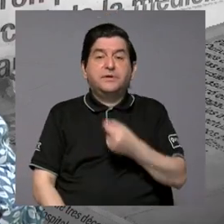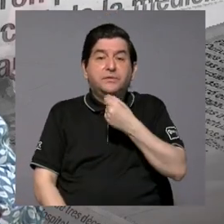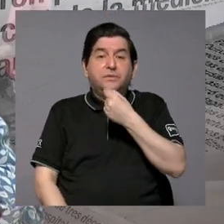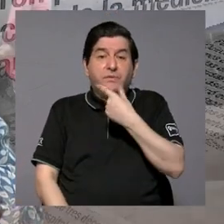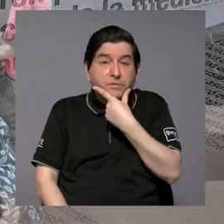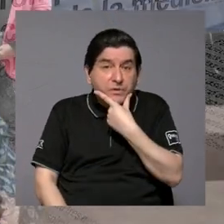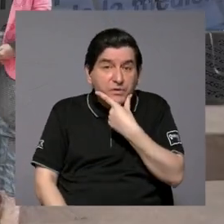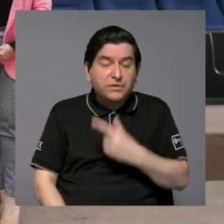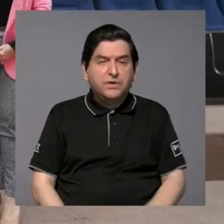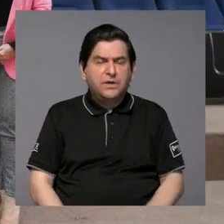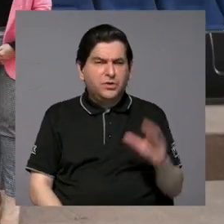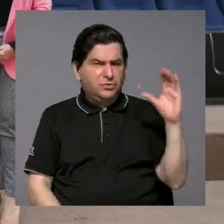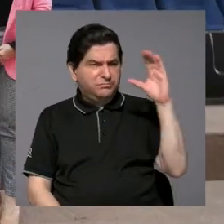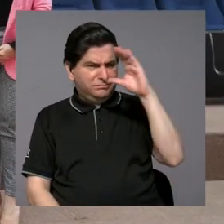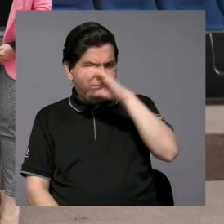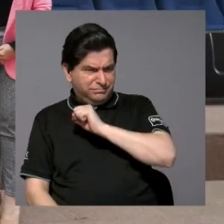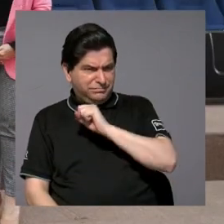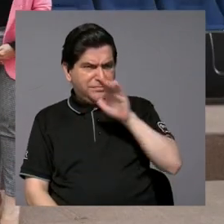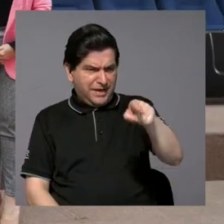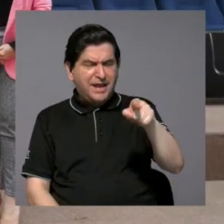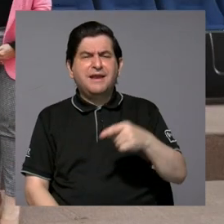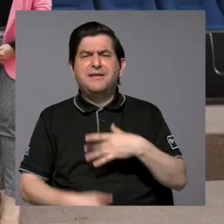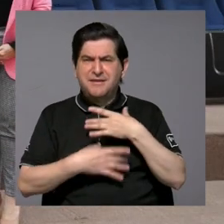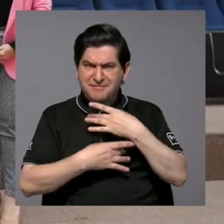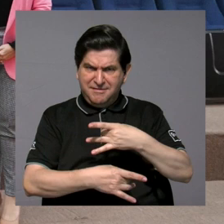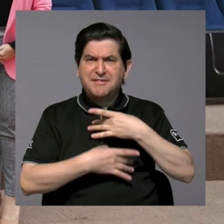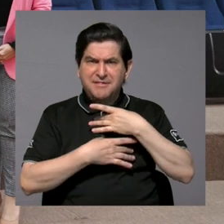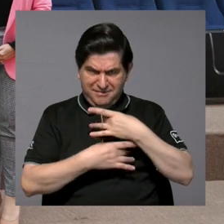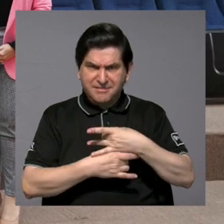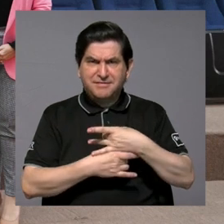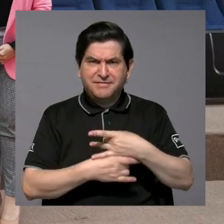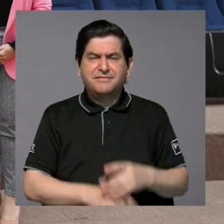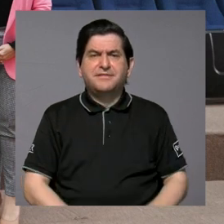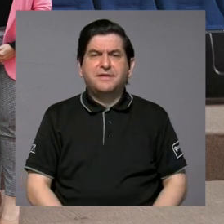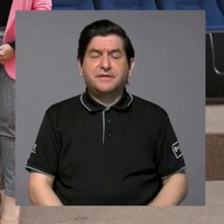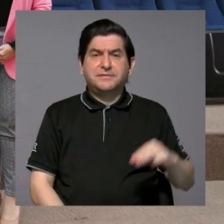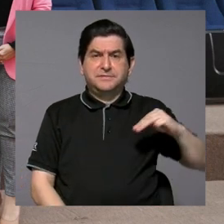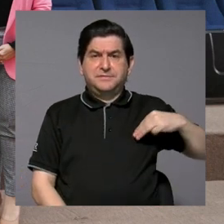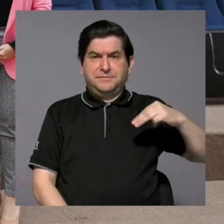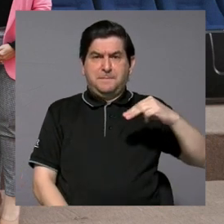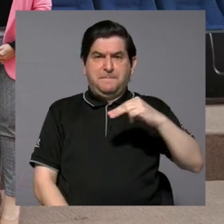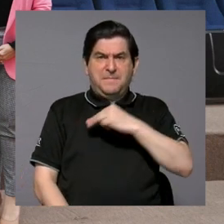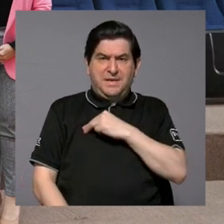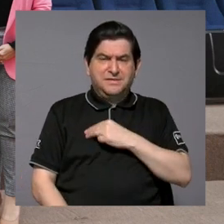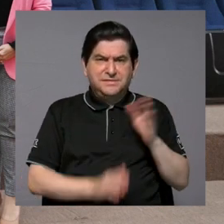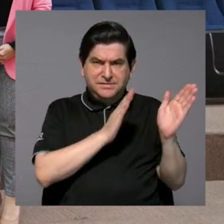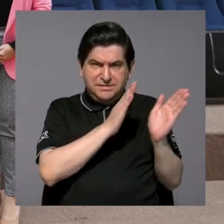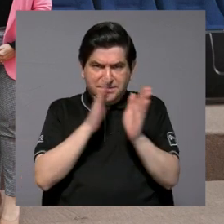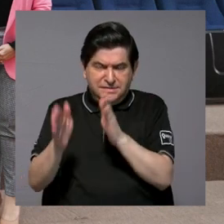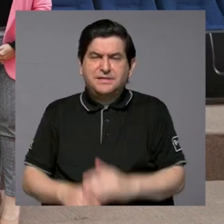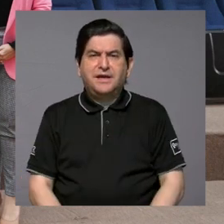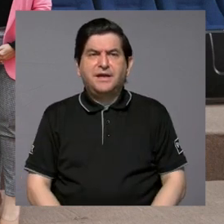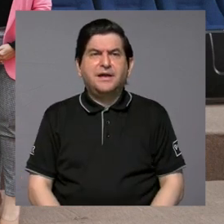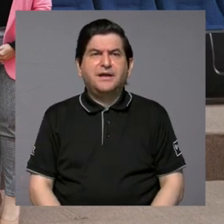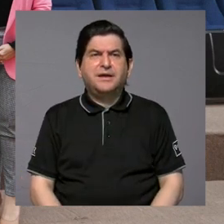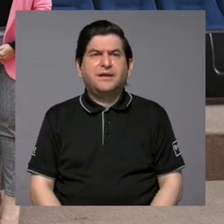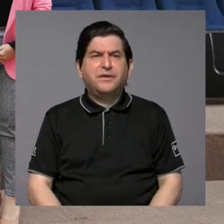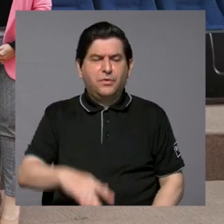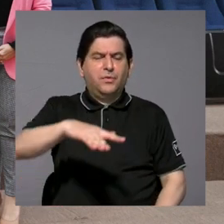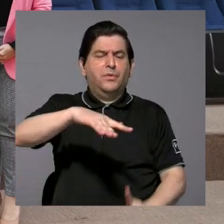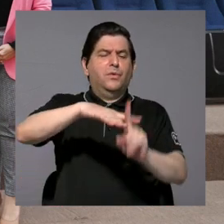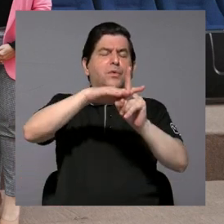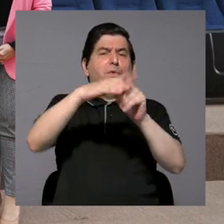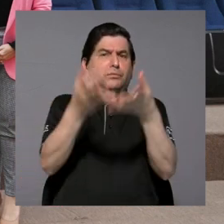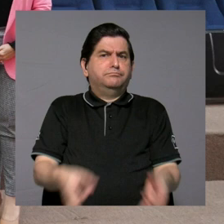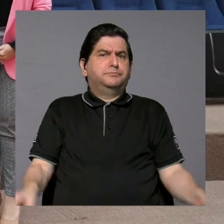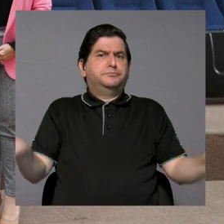se nota su intención de que el Ministerio de Planificación tome un papel